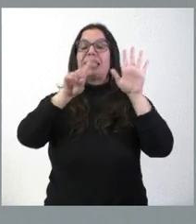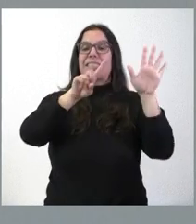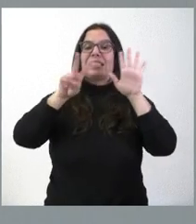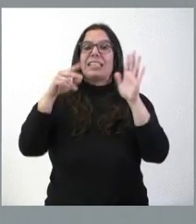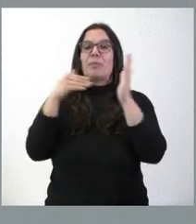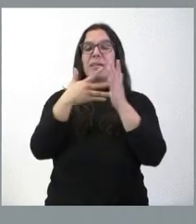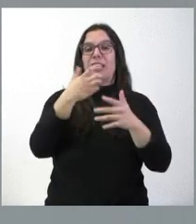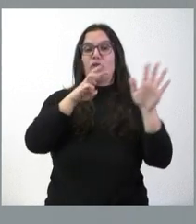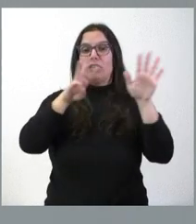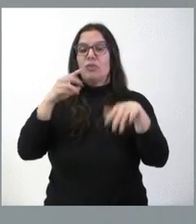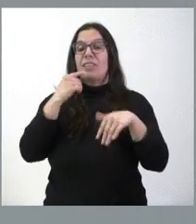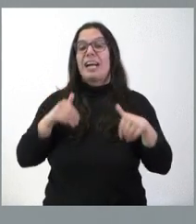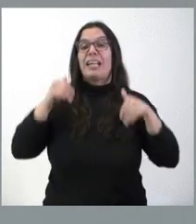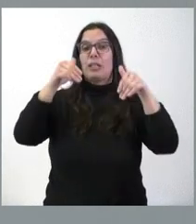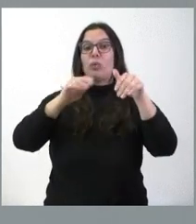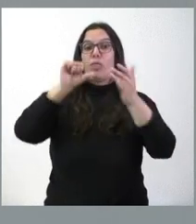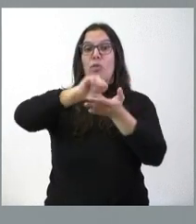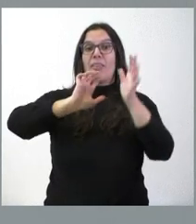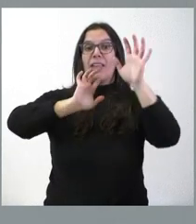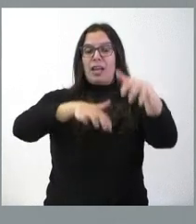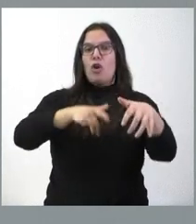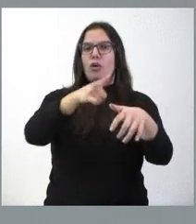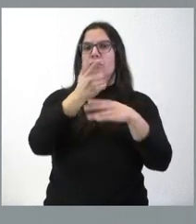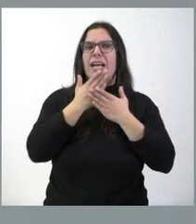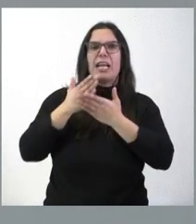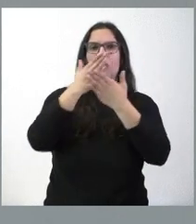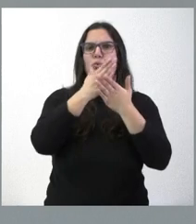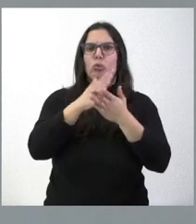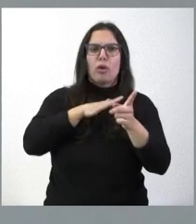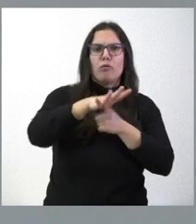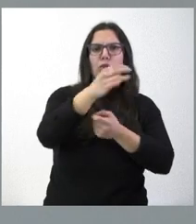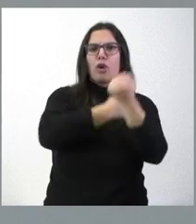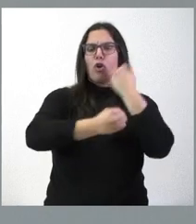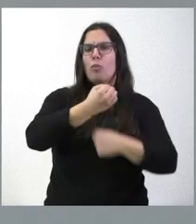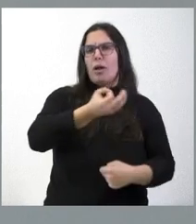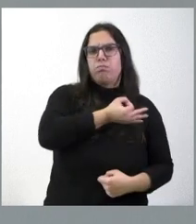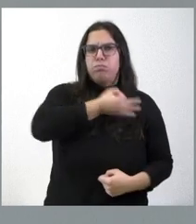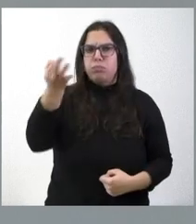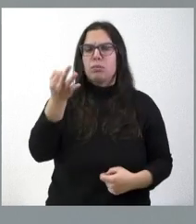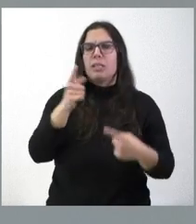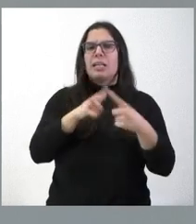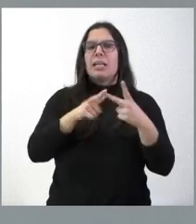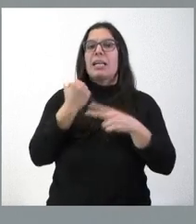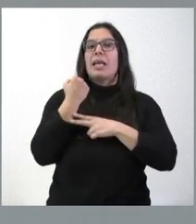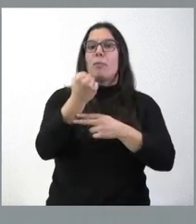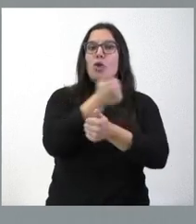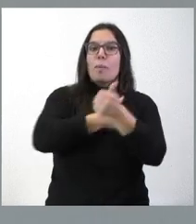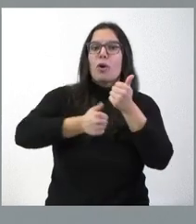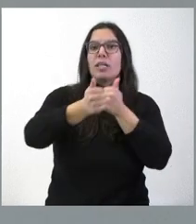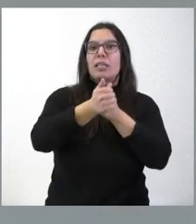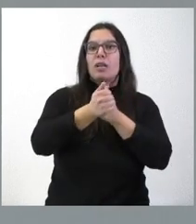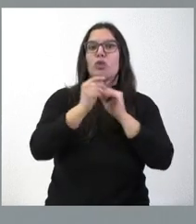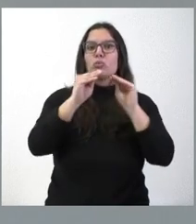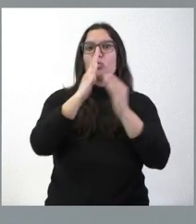la candidatura de León presenta un excelente estudio de impacto económico y el apoyo prioritario de su